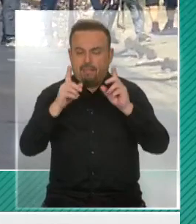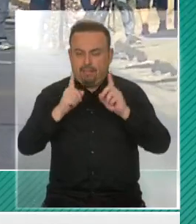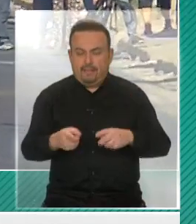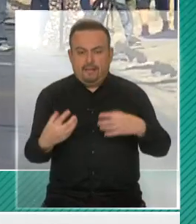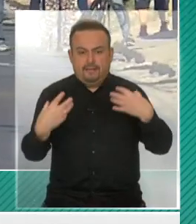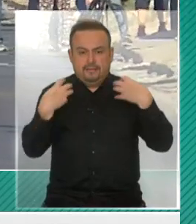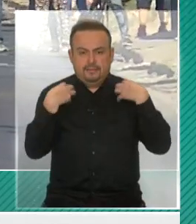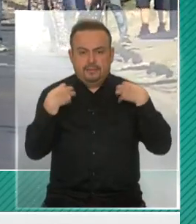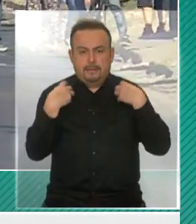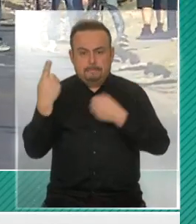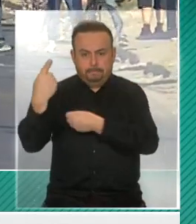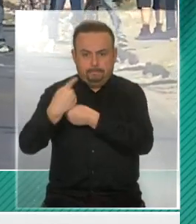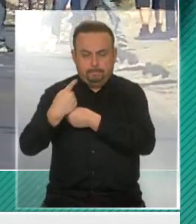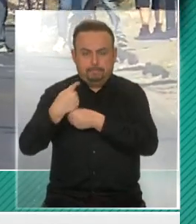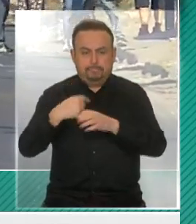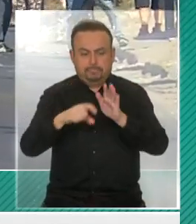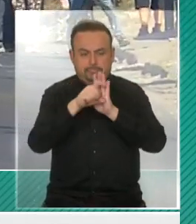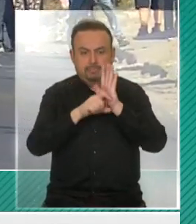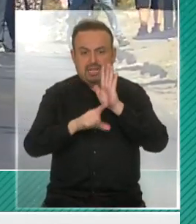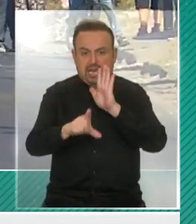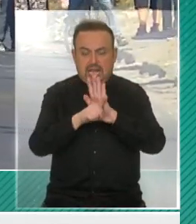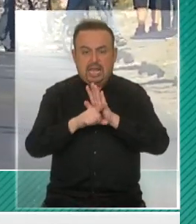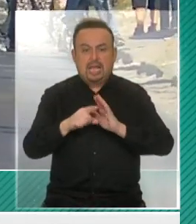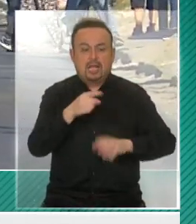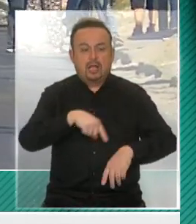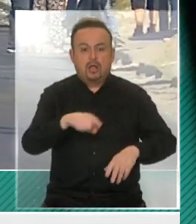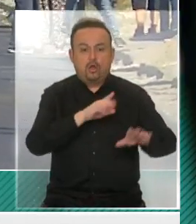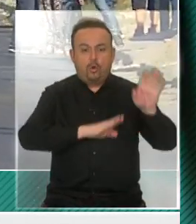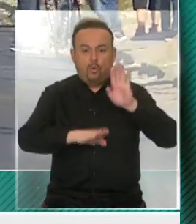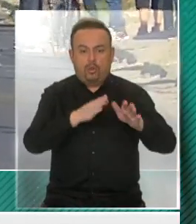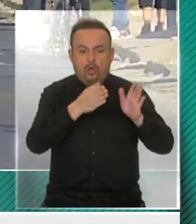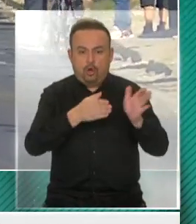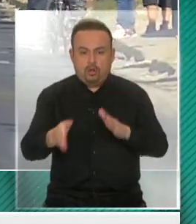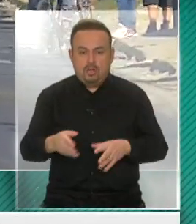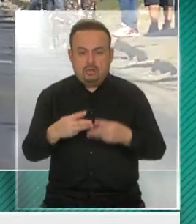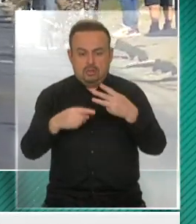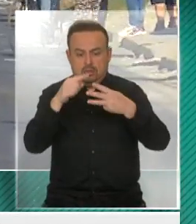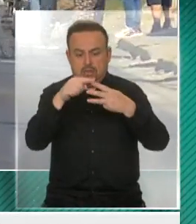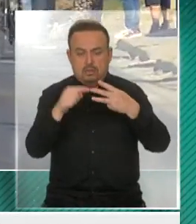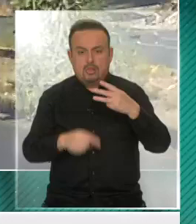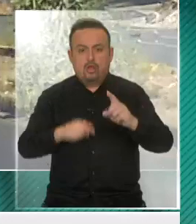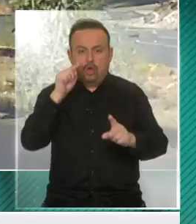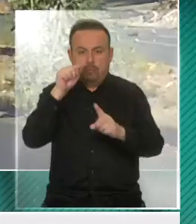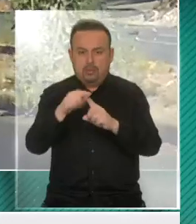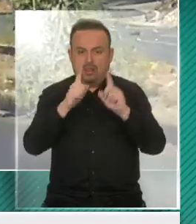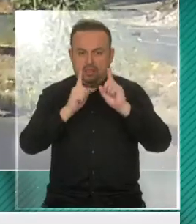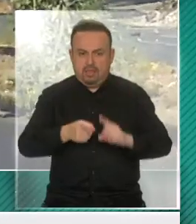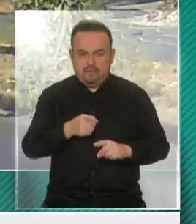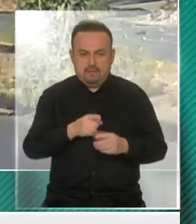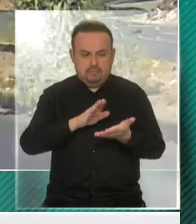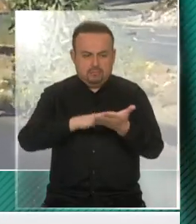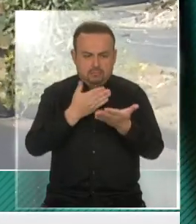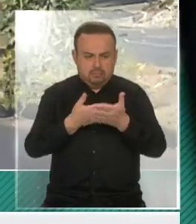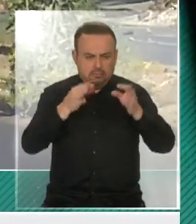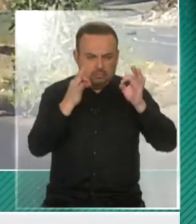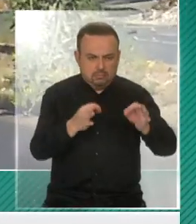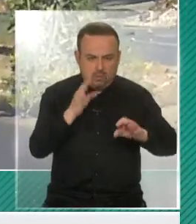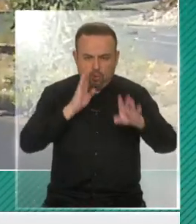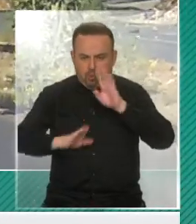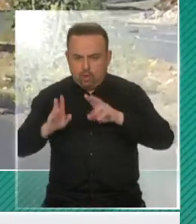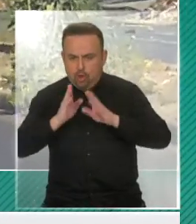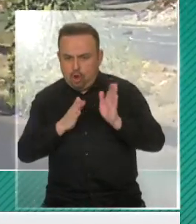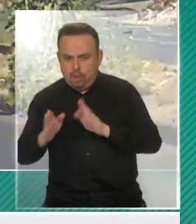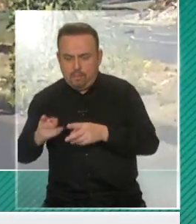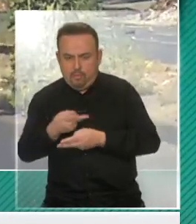responsabilidad, tienen un mandato constitucional y legal, que es proteger el orden público. Y ya tenemos tres objetivos, que se implementen bien las medidas sanitarias, recuardar el orden